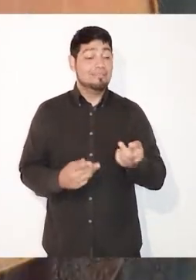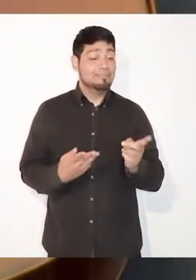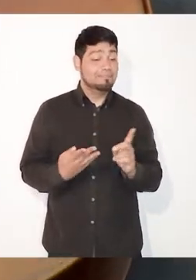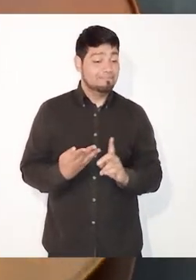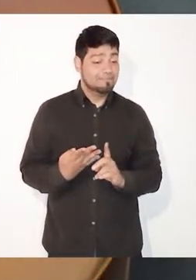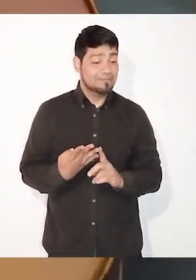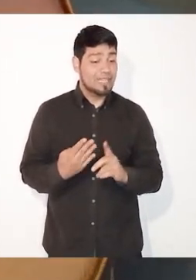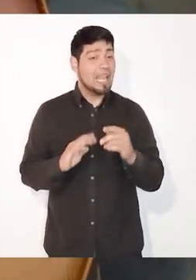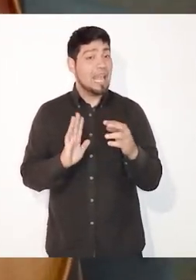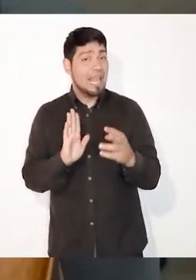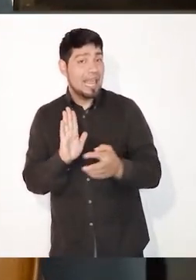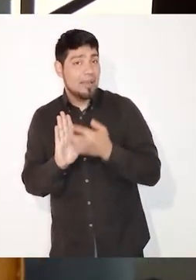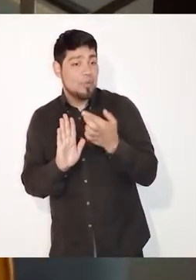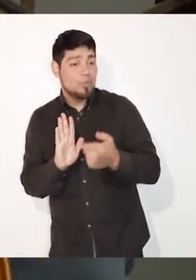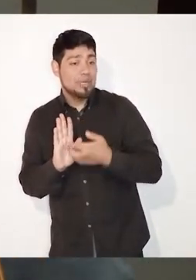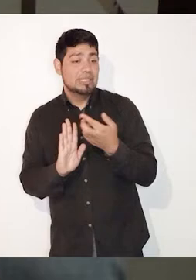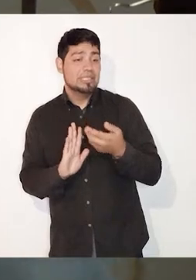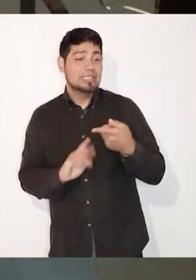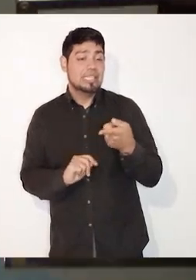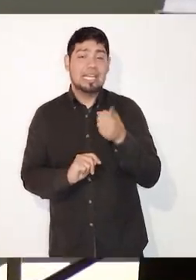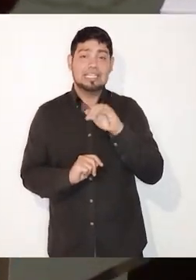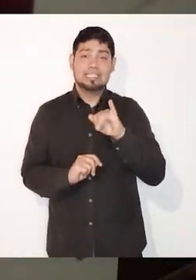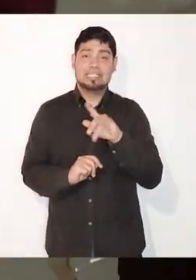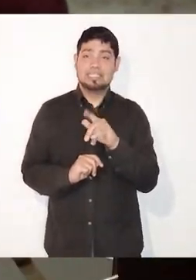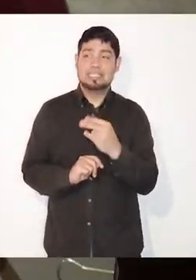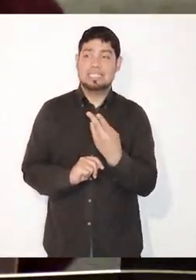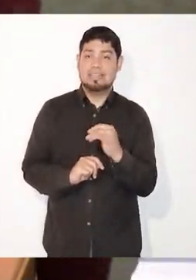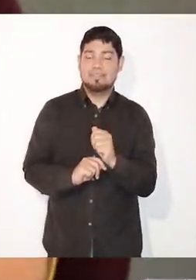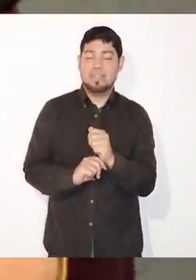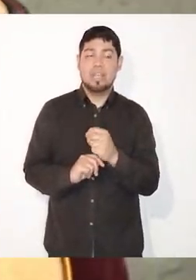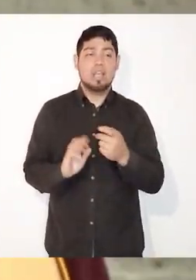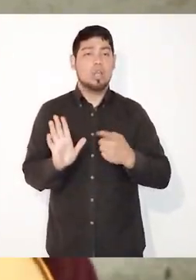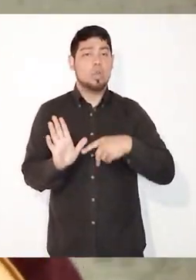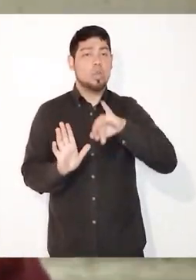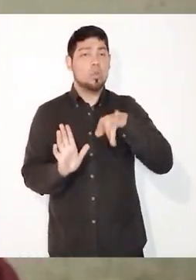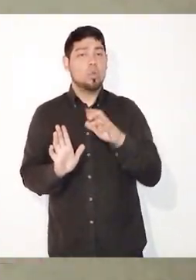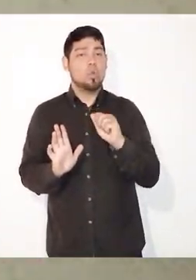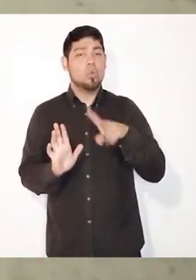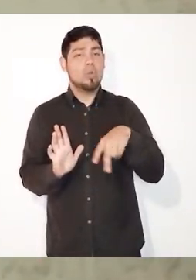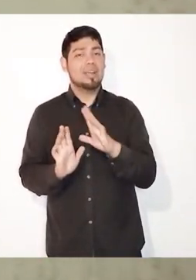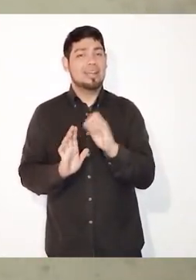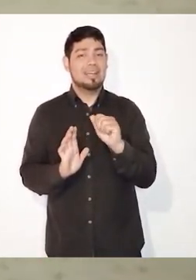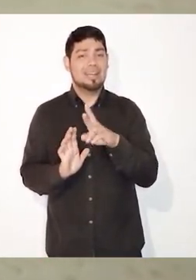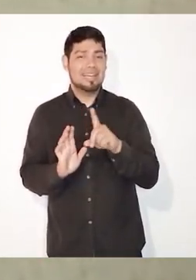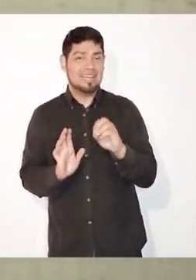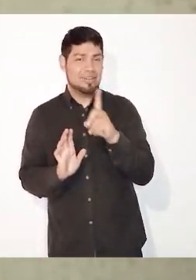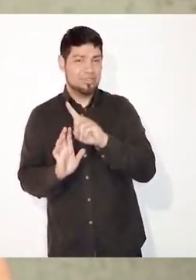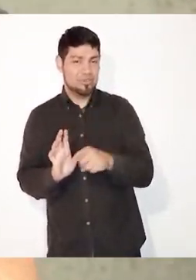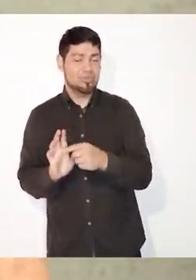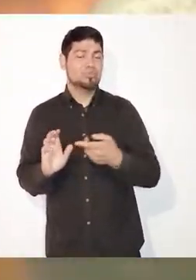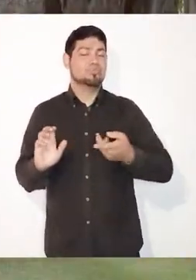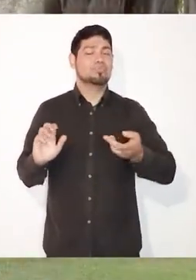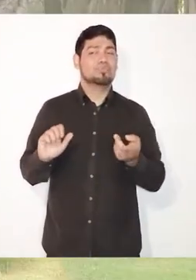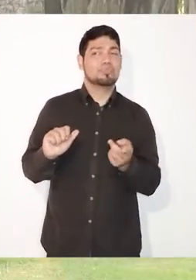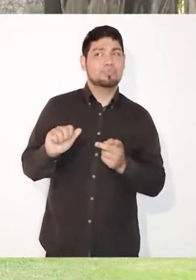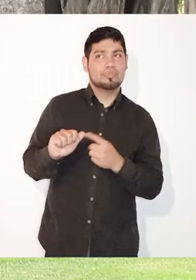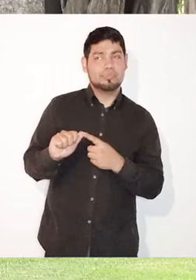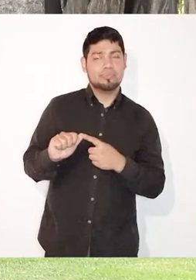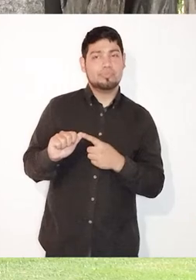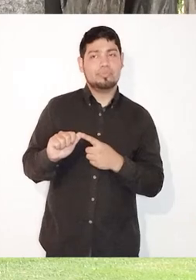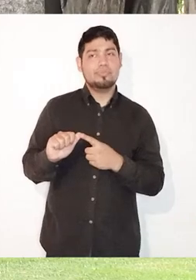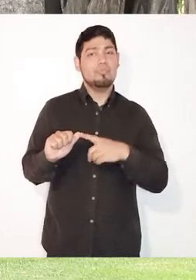bueno, la poesía Silvia Plath, para venirnos de nuevo a este lado del mundo, Borges, Juan Carlos Onetti, fundamental, al igual